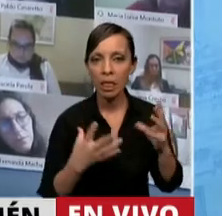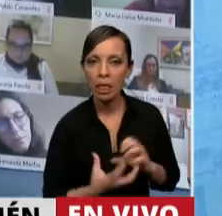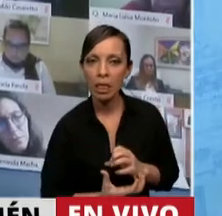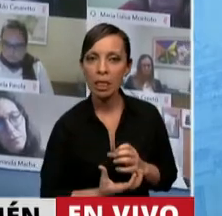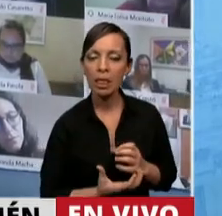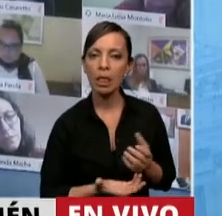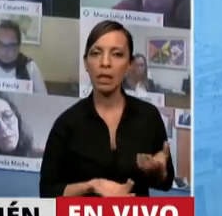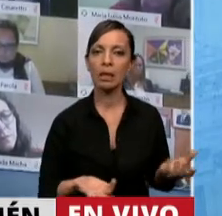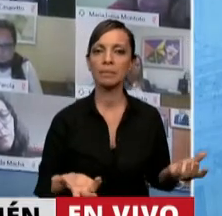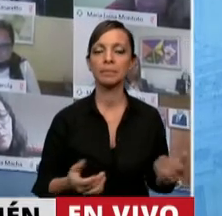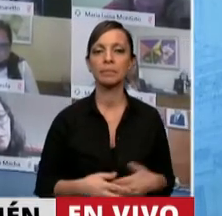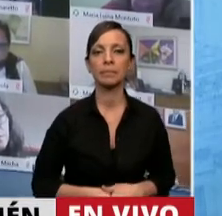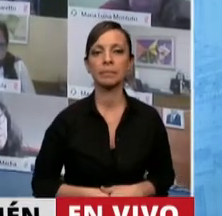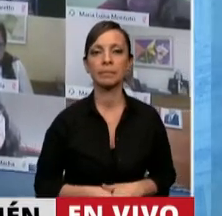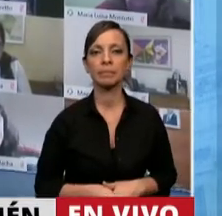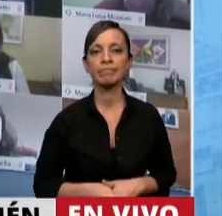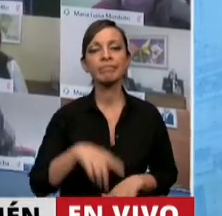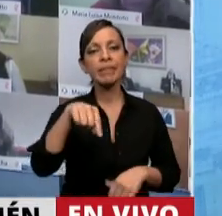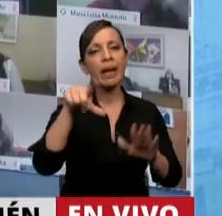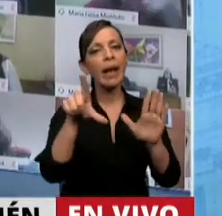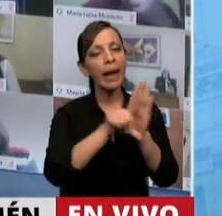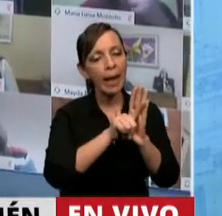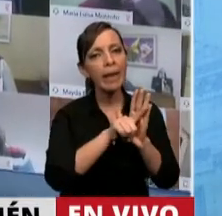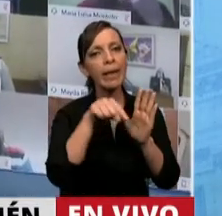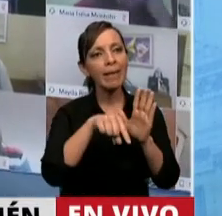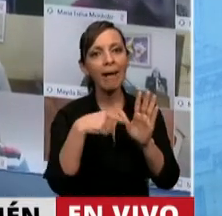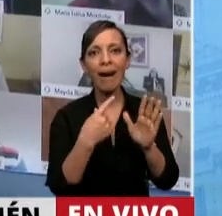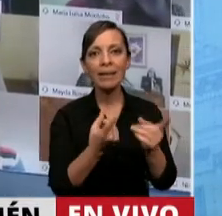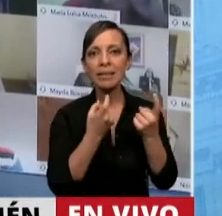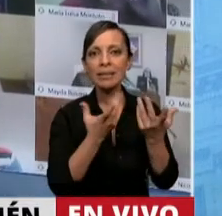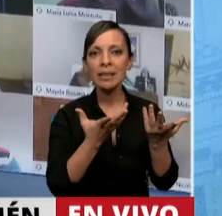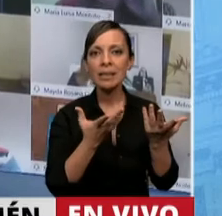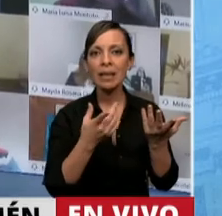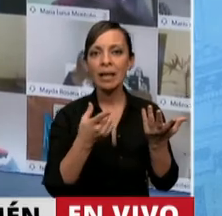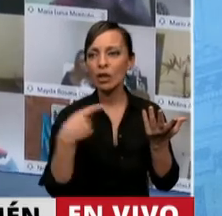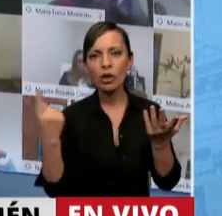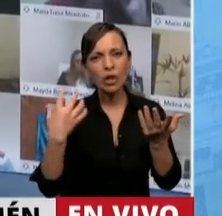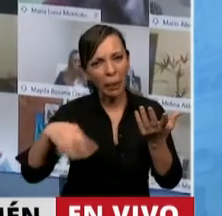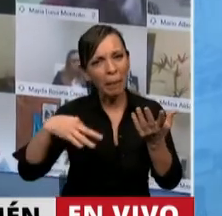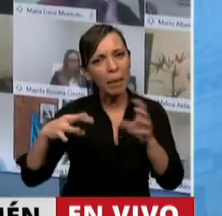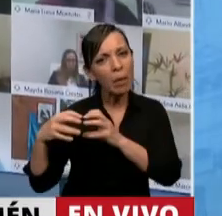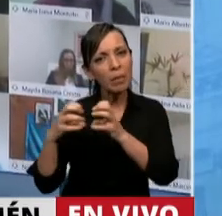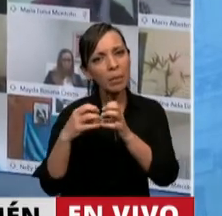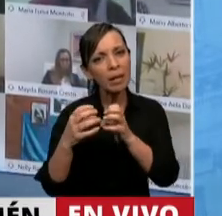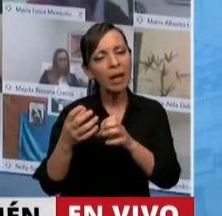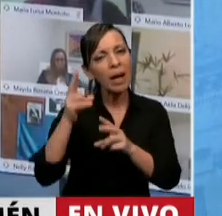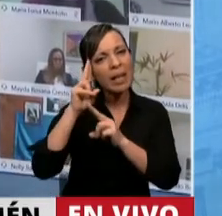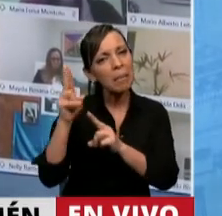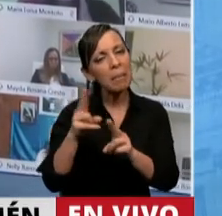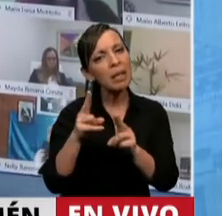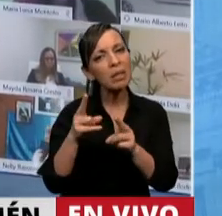ley. Esta ley que debiéramos haber debatido en un marco de respeto.